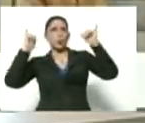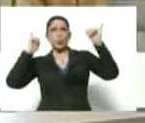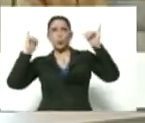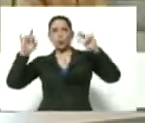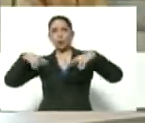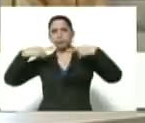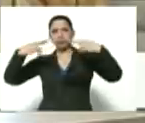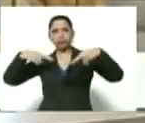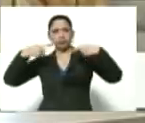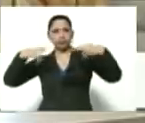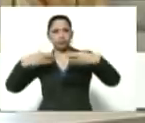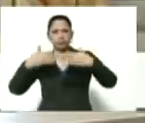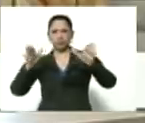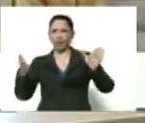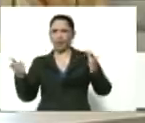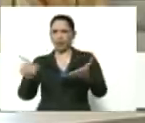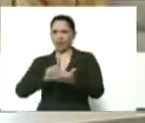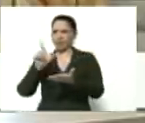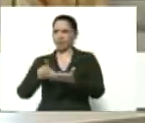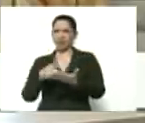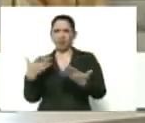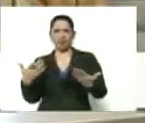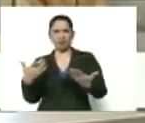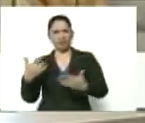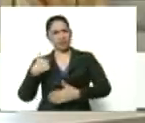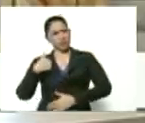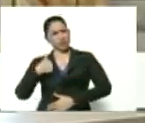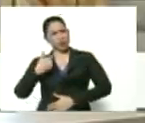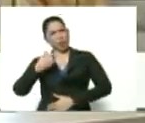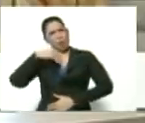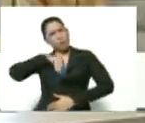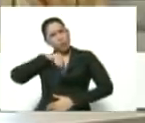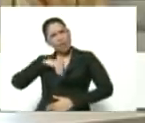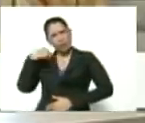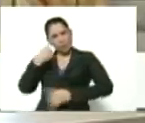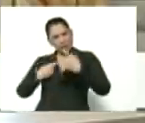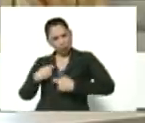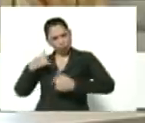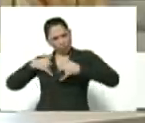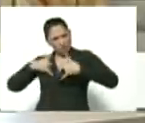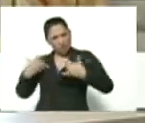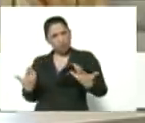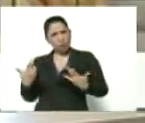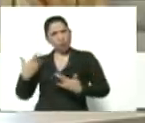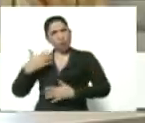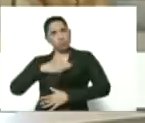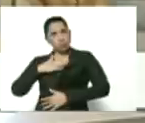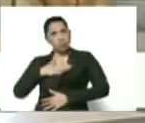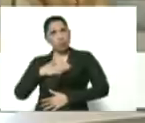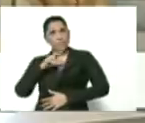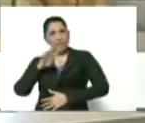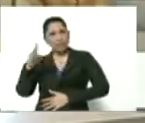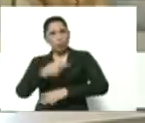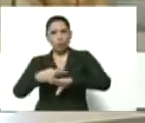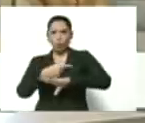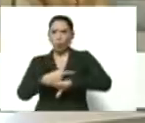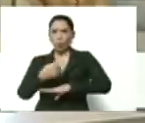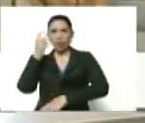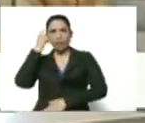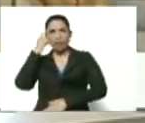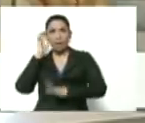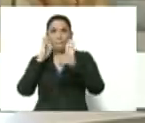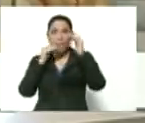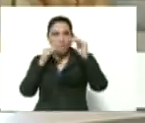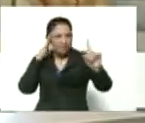restaurantes, las librerías. Y yo por dentro me pregunto, ¿de verdad? Yo estoy, miren, 24 horas del día atento